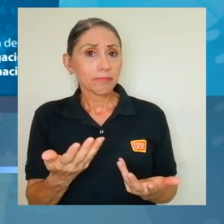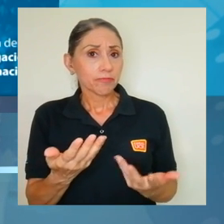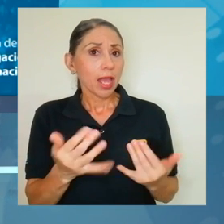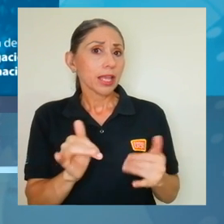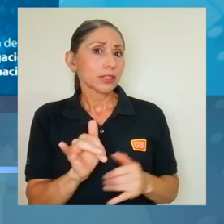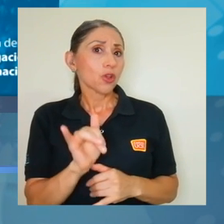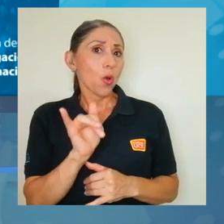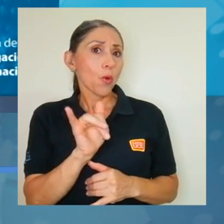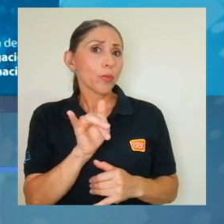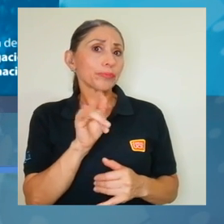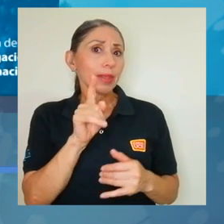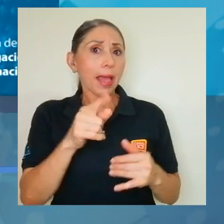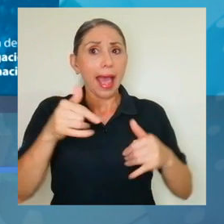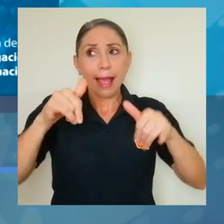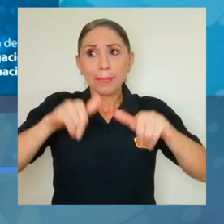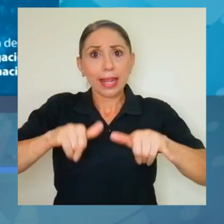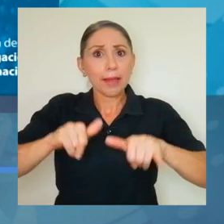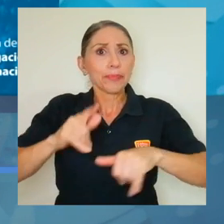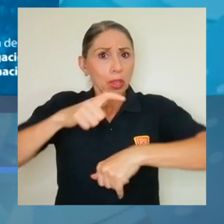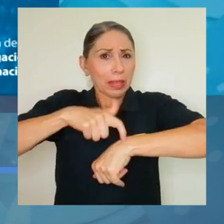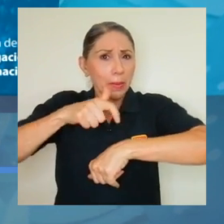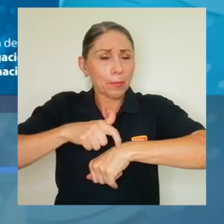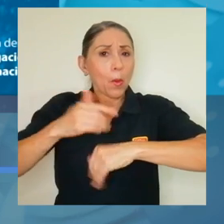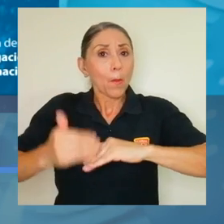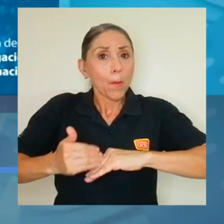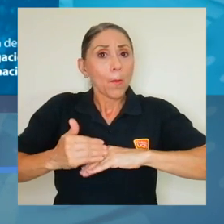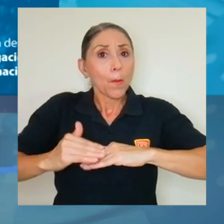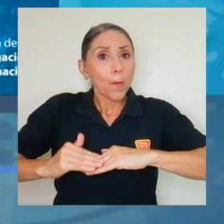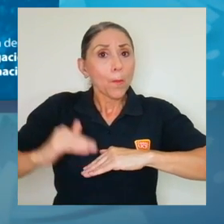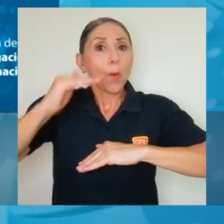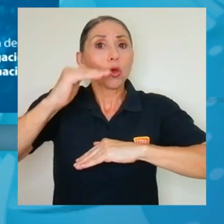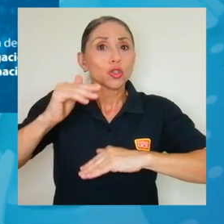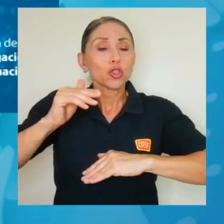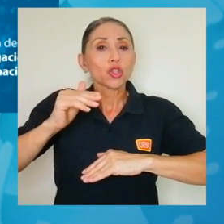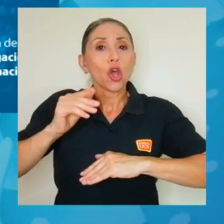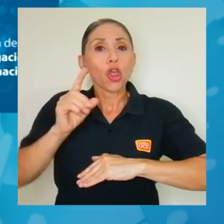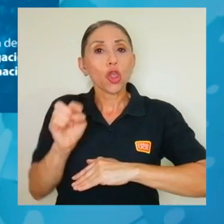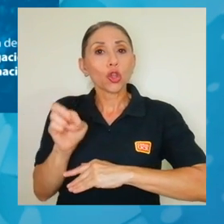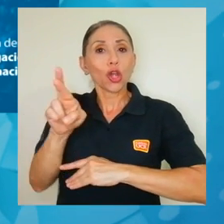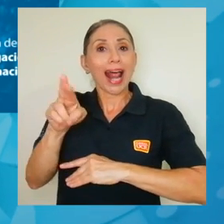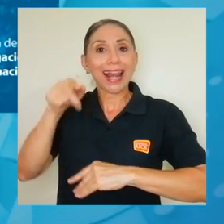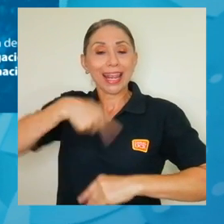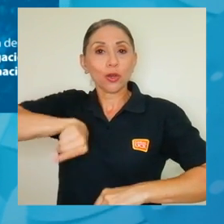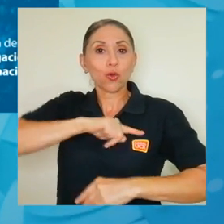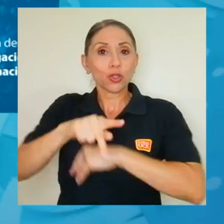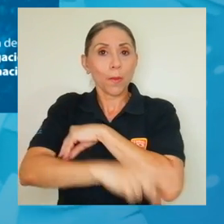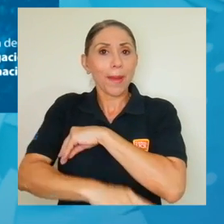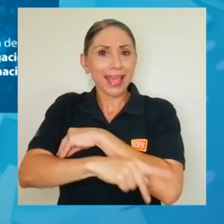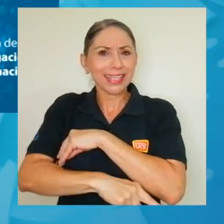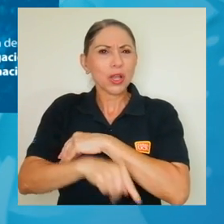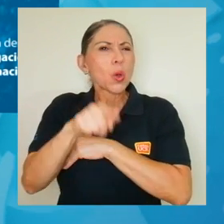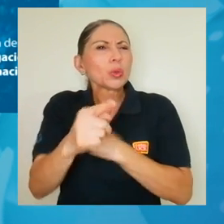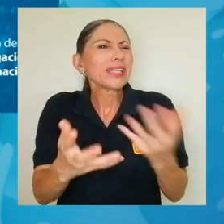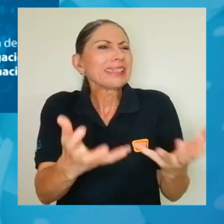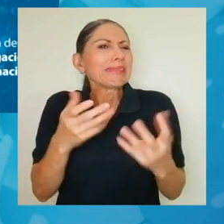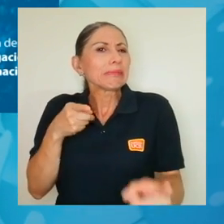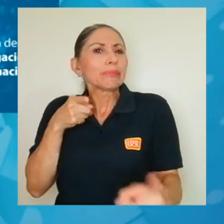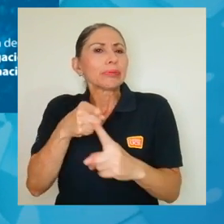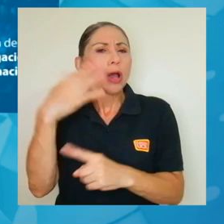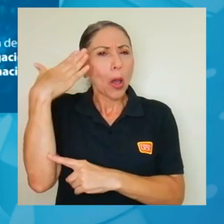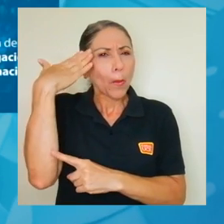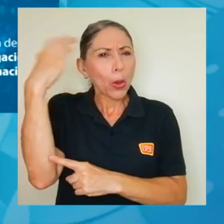estancia postdoctoral en nuestro país. ¿Qué pretende usted con esta estancia postdoctoral y, además, por qué eligió a la UCR?